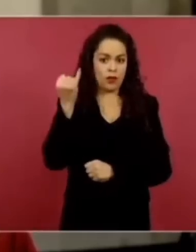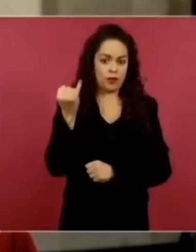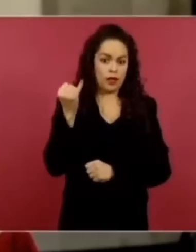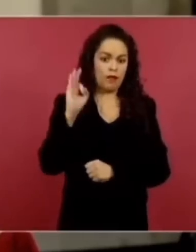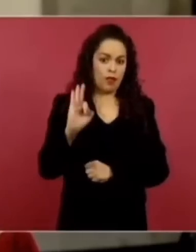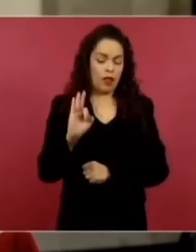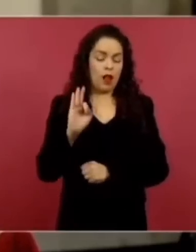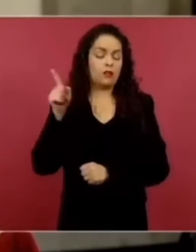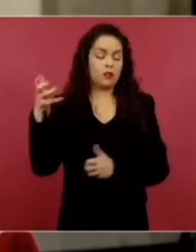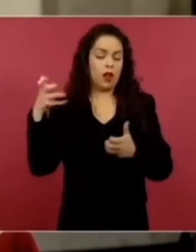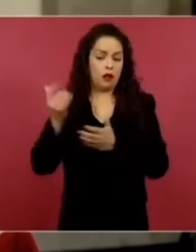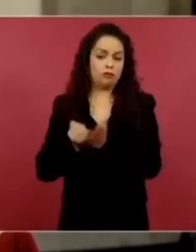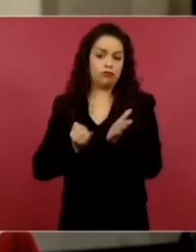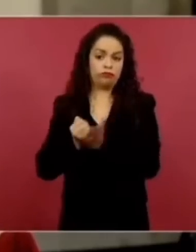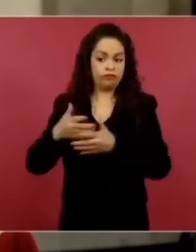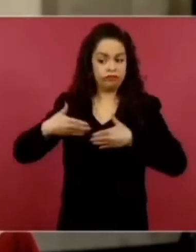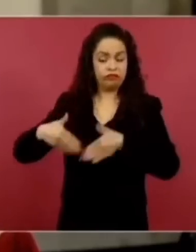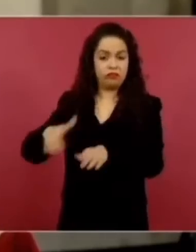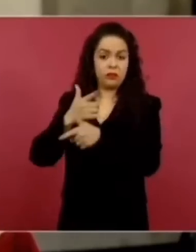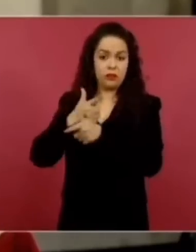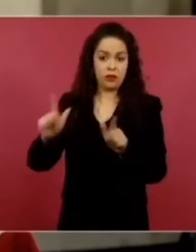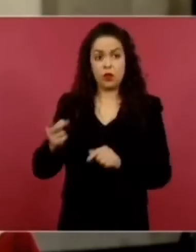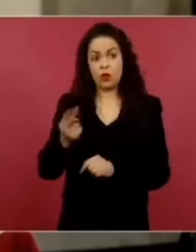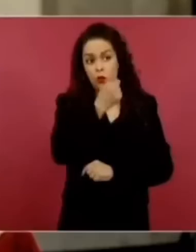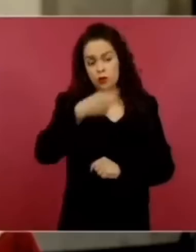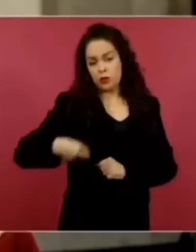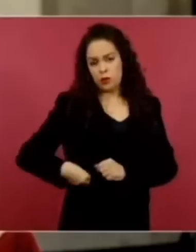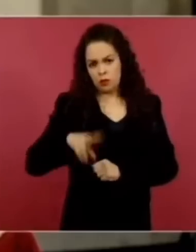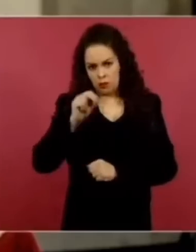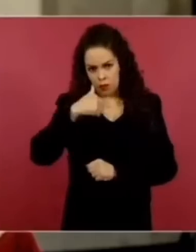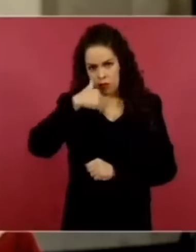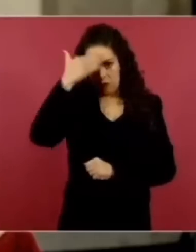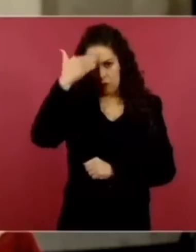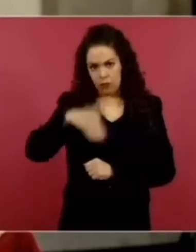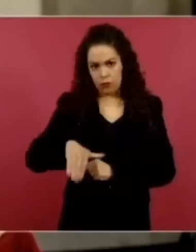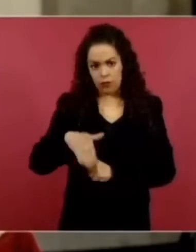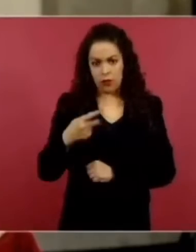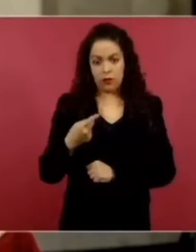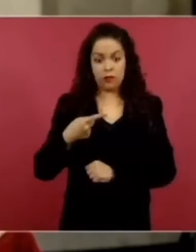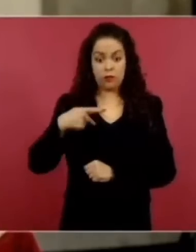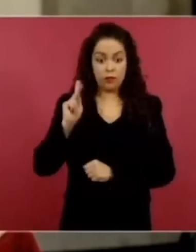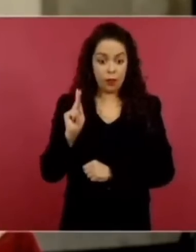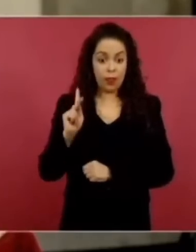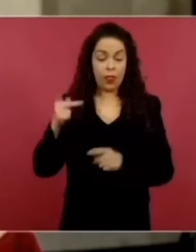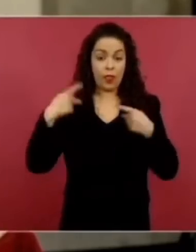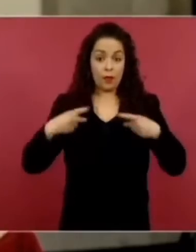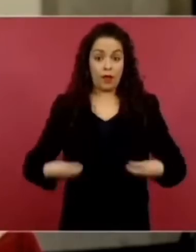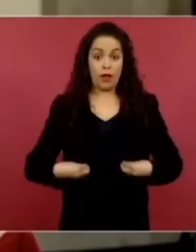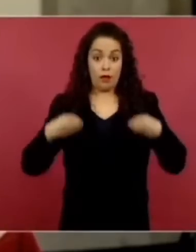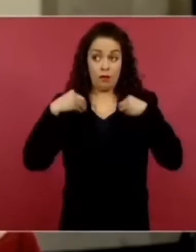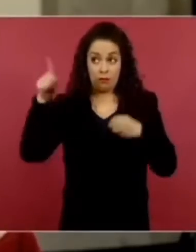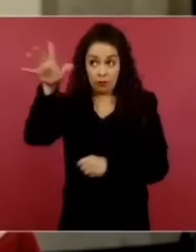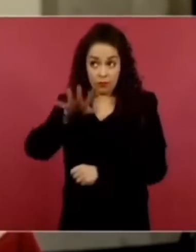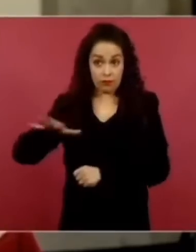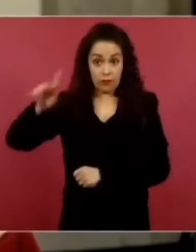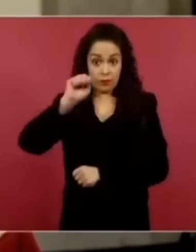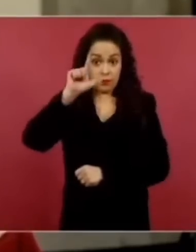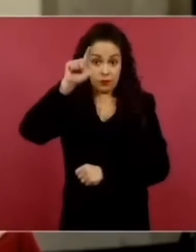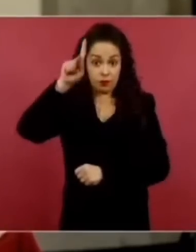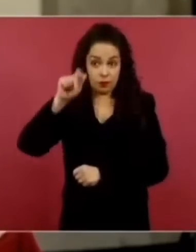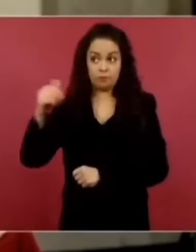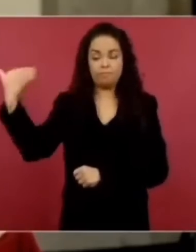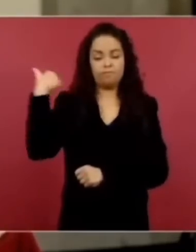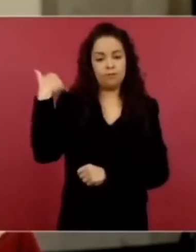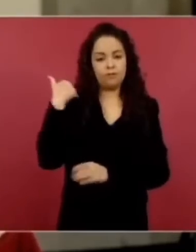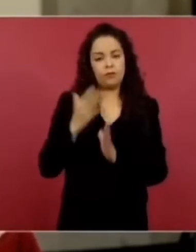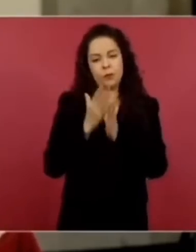ustedes. Pero nos parece importante señalarlo porque así nos lo están refiriendo los poblados allá. Entonces, quería